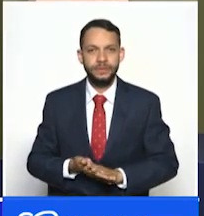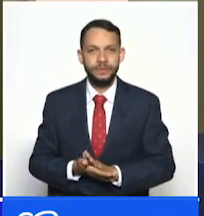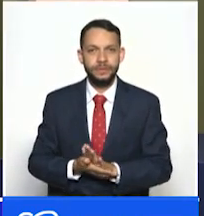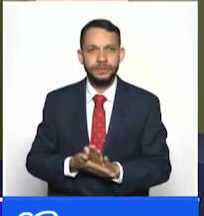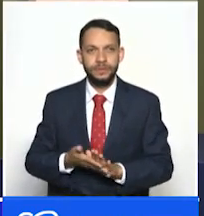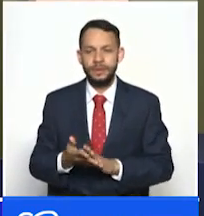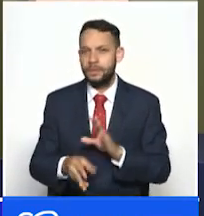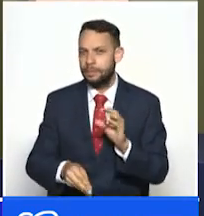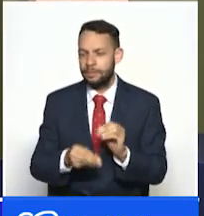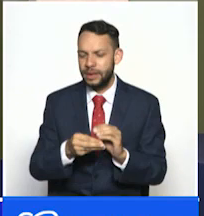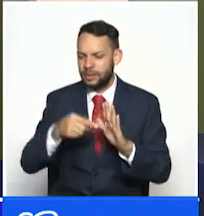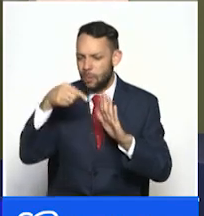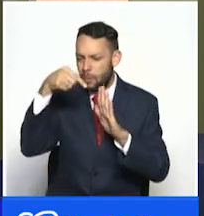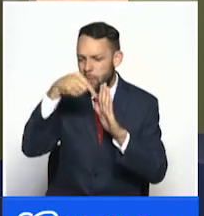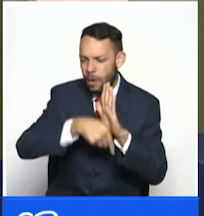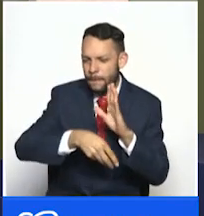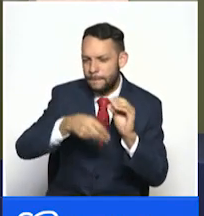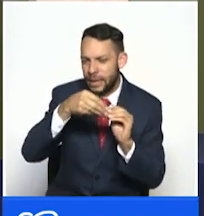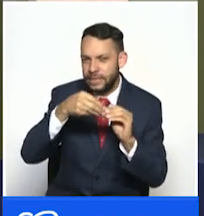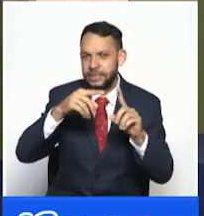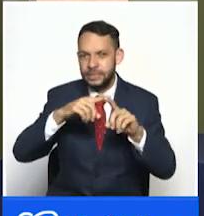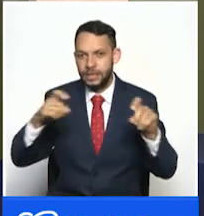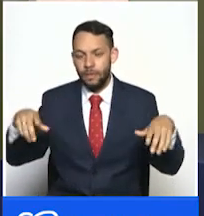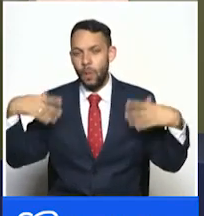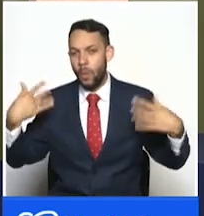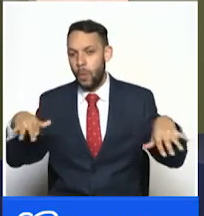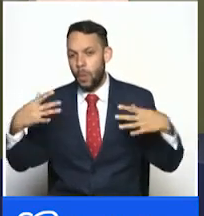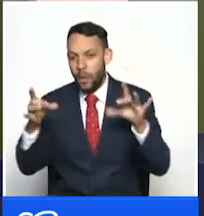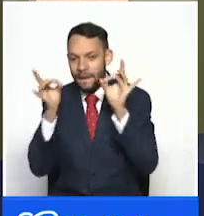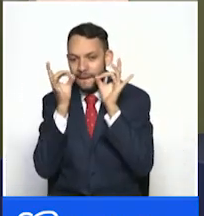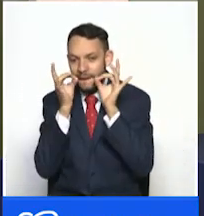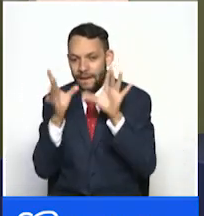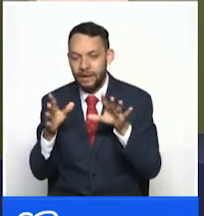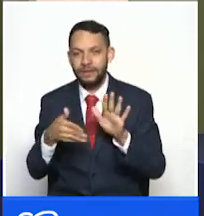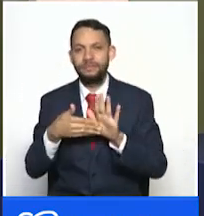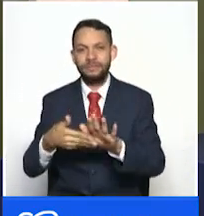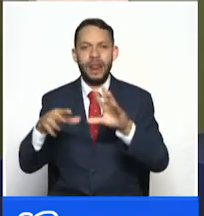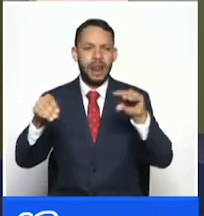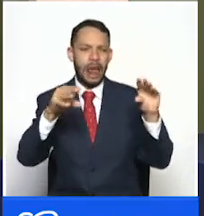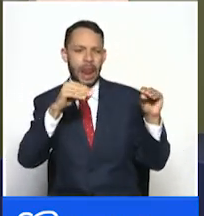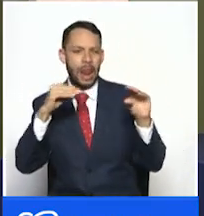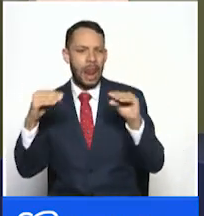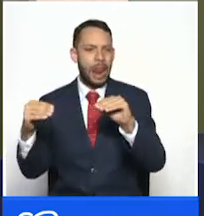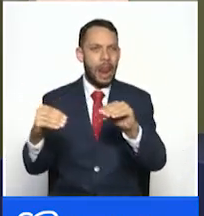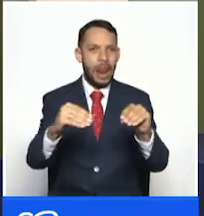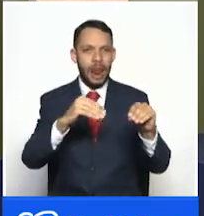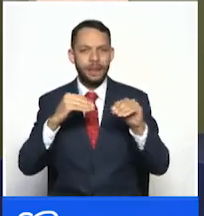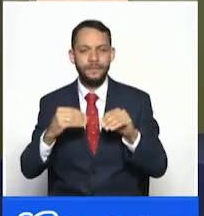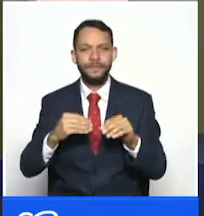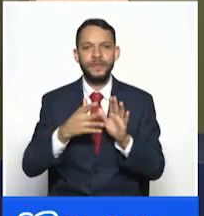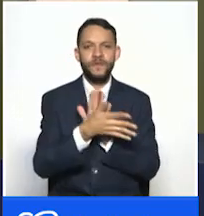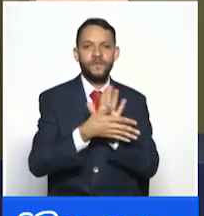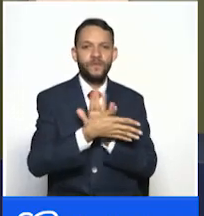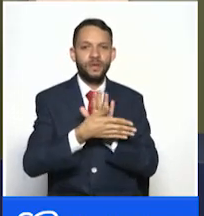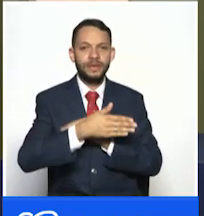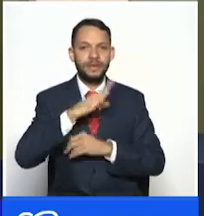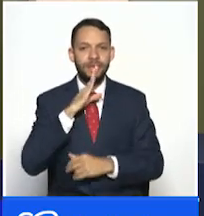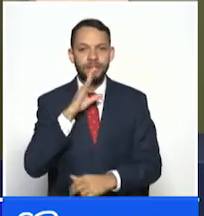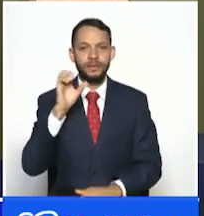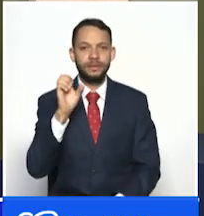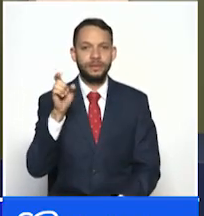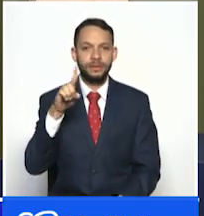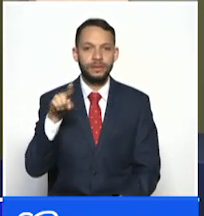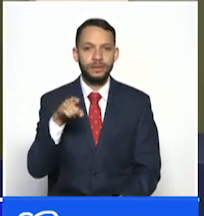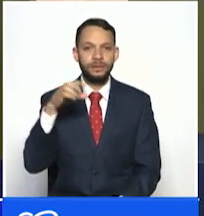y entramos en noticias un poco más caliente debemos hablar indiscutiblemente de la atrevida confesión que hizo Esperanza Gómez al